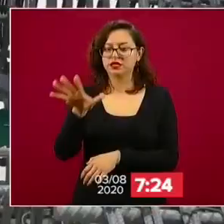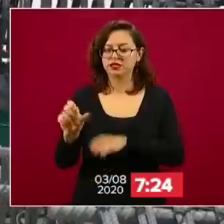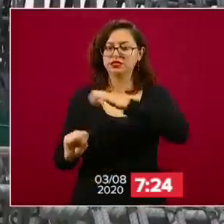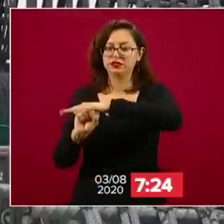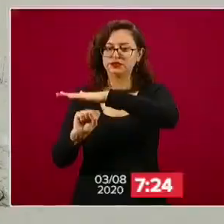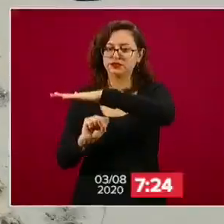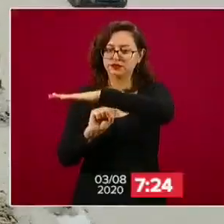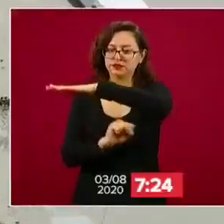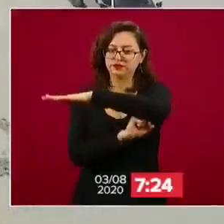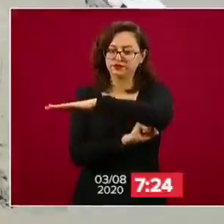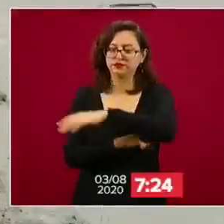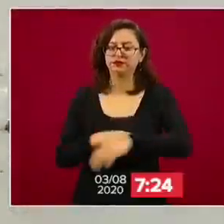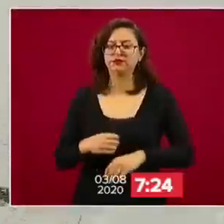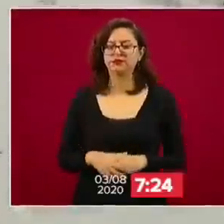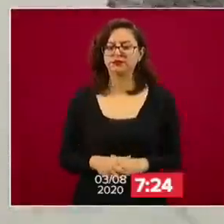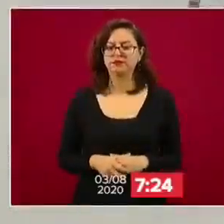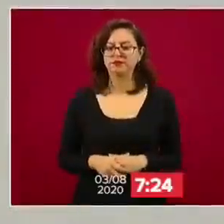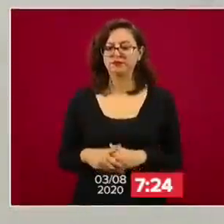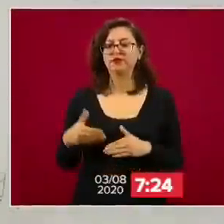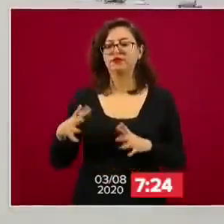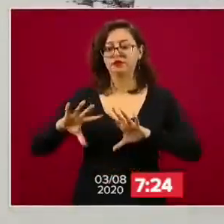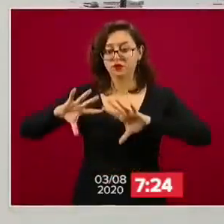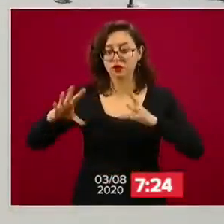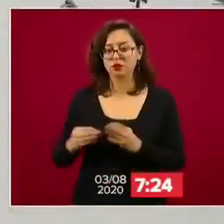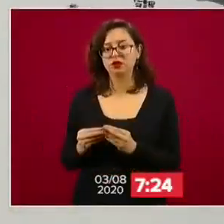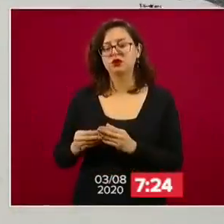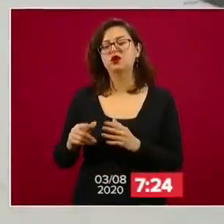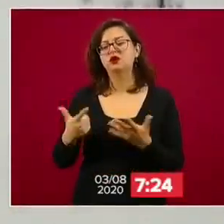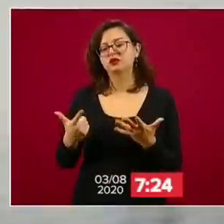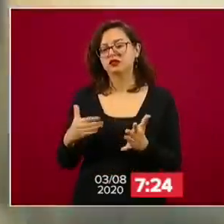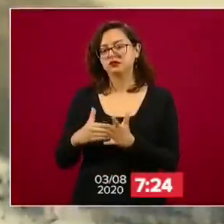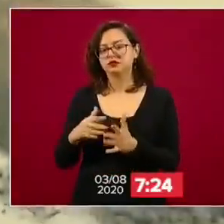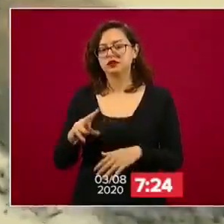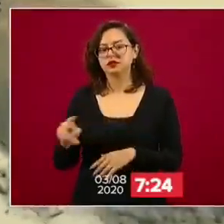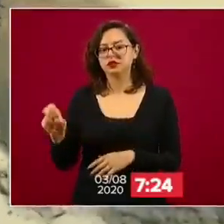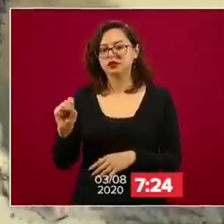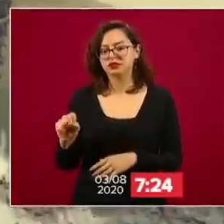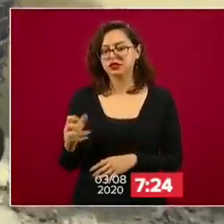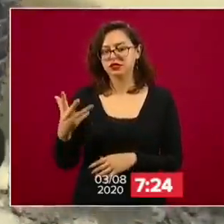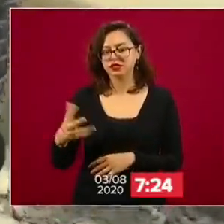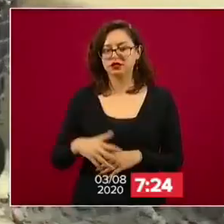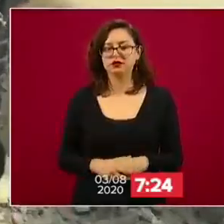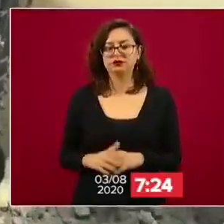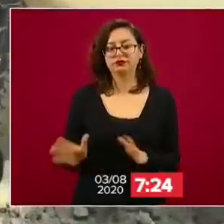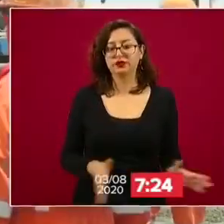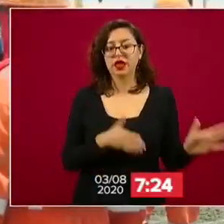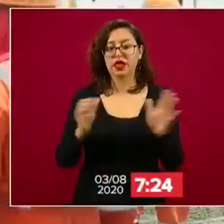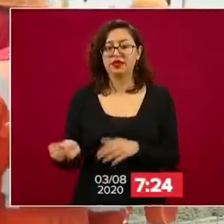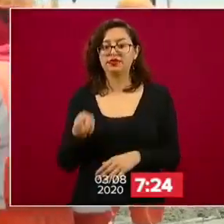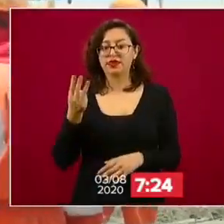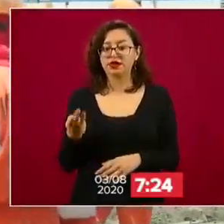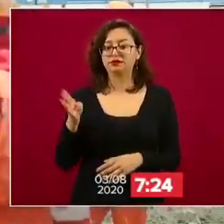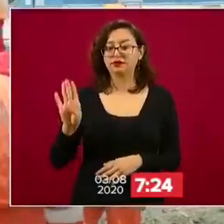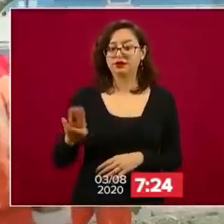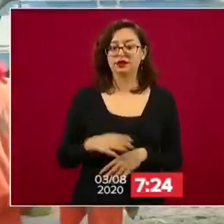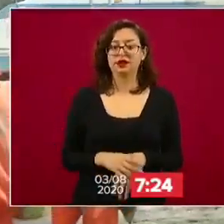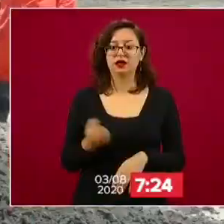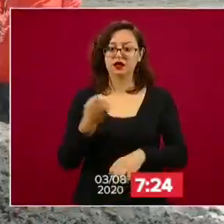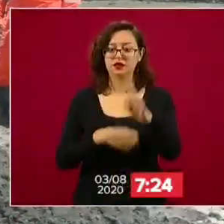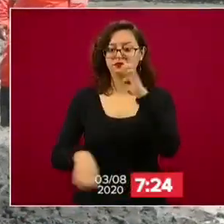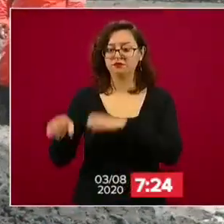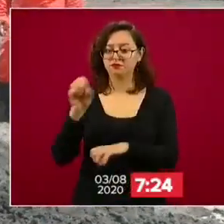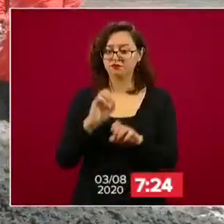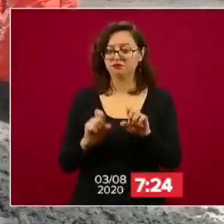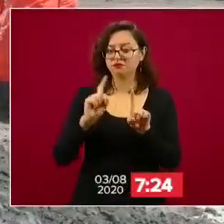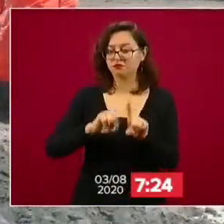de las 2,575 que incluye el paquete. En el paquete 3B, a cargo de las empresas UOP